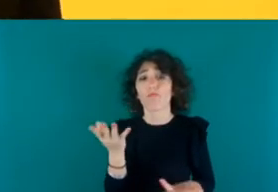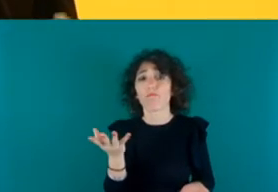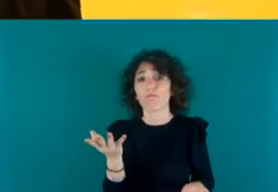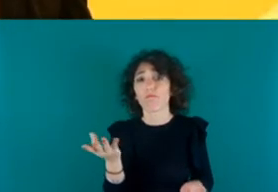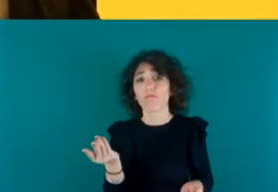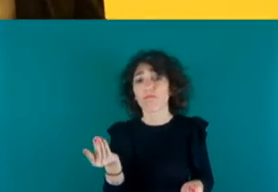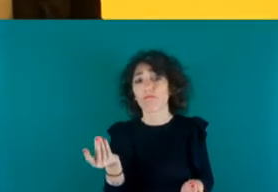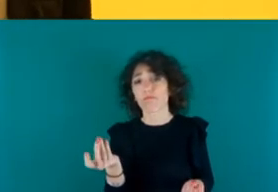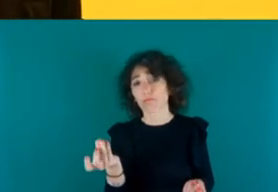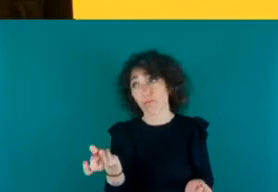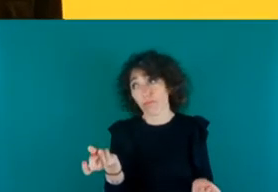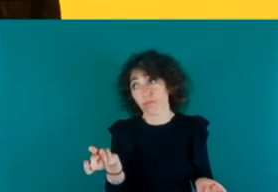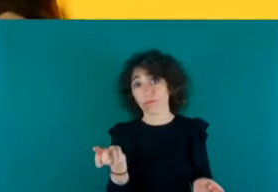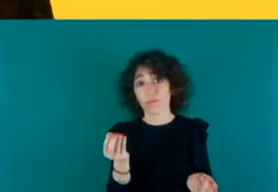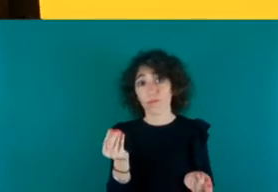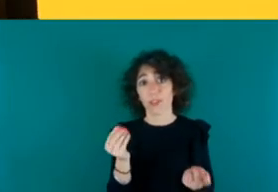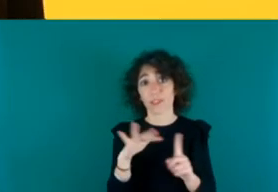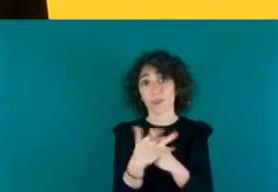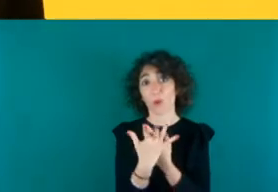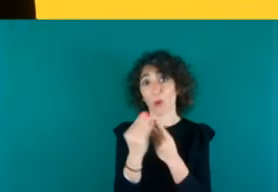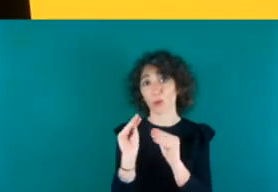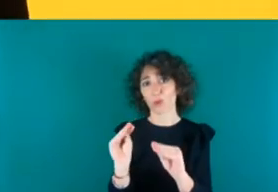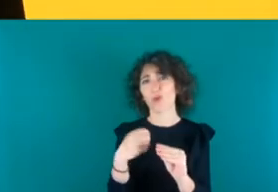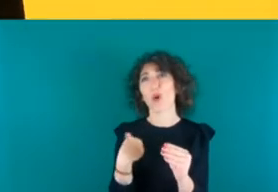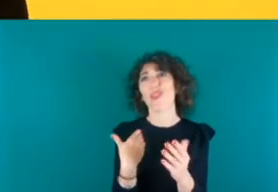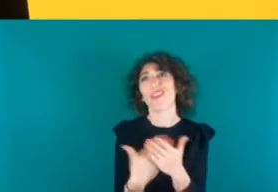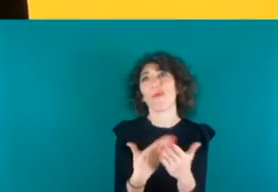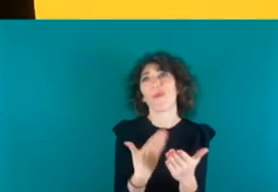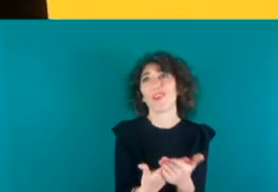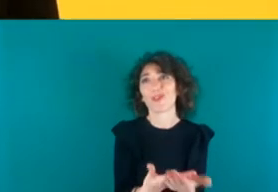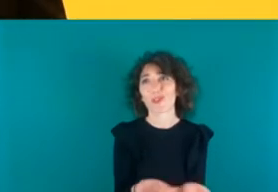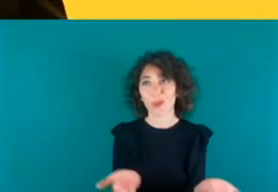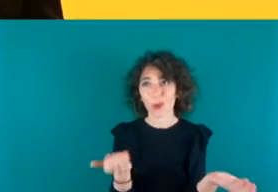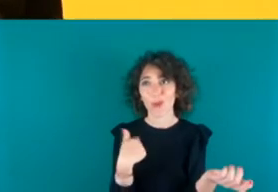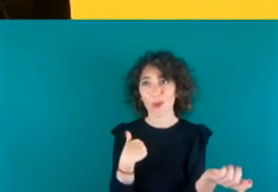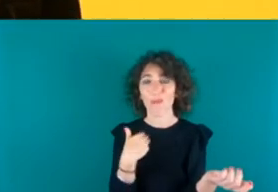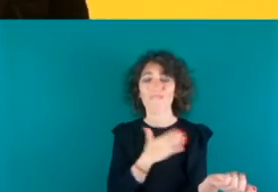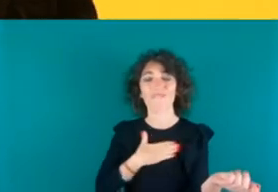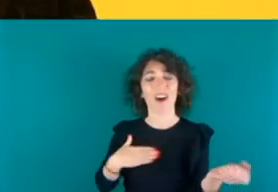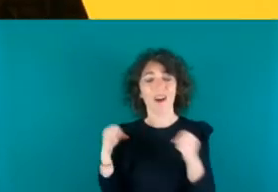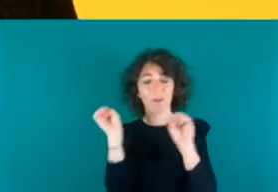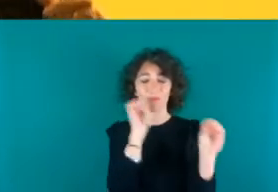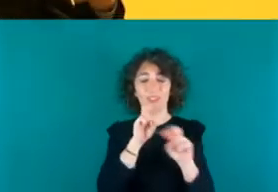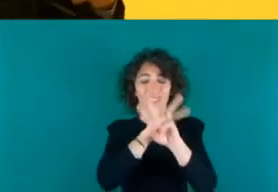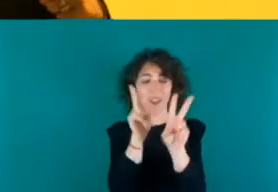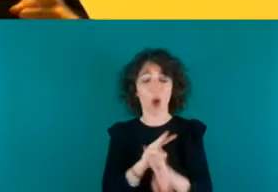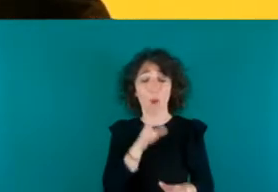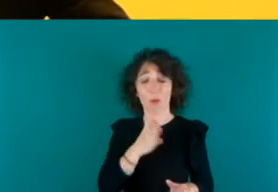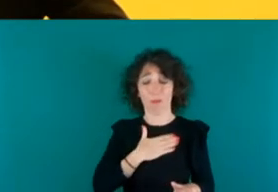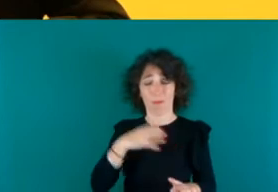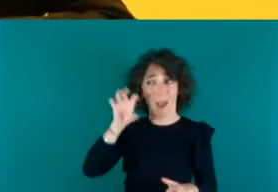que su situación, ¿cómo demuestro yo que vengo a solicitar protección internacional porque en mi país